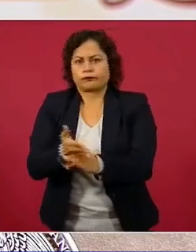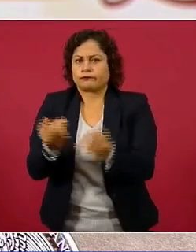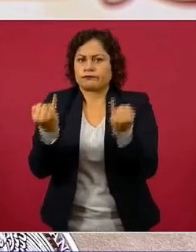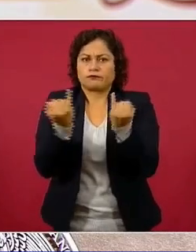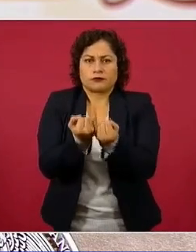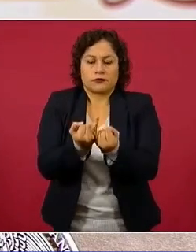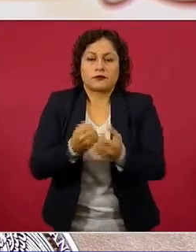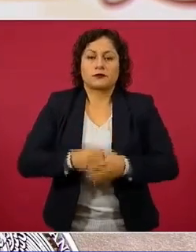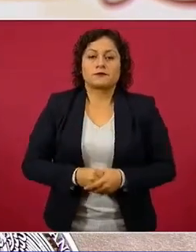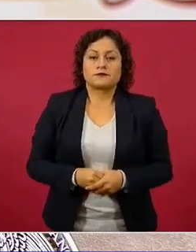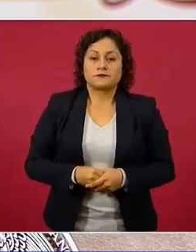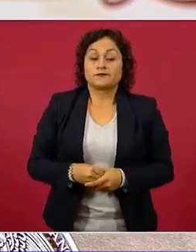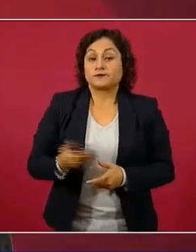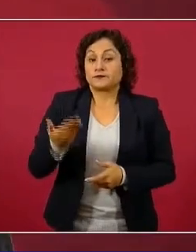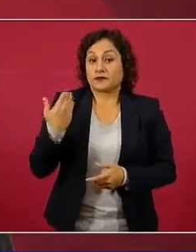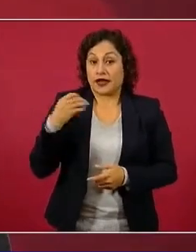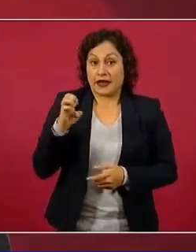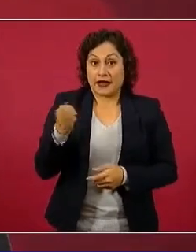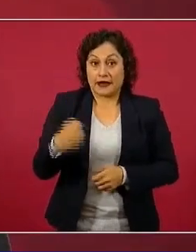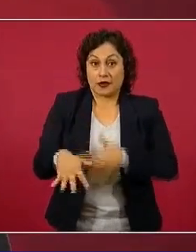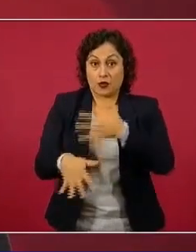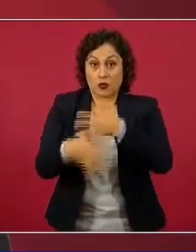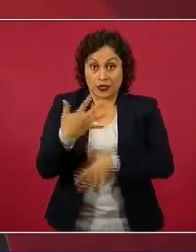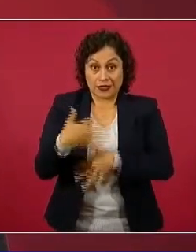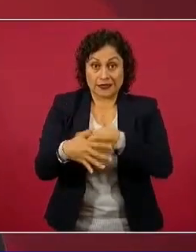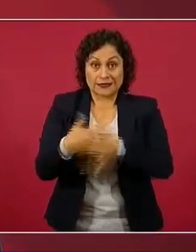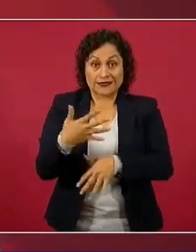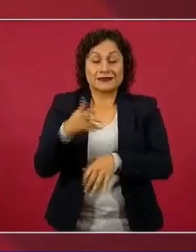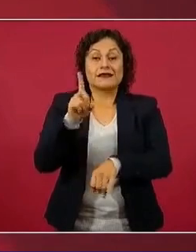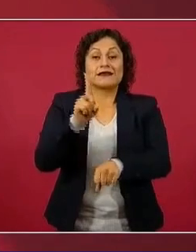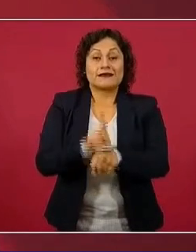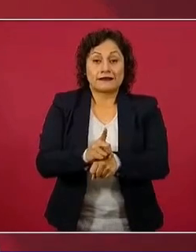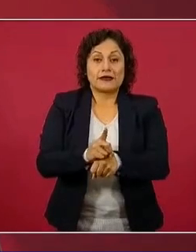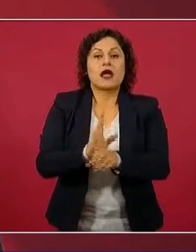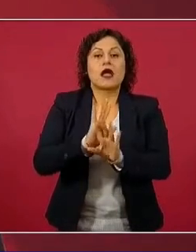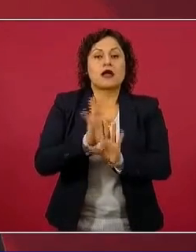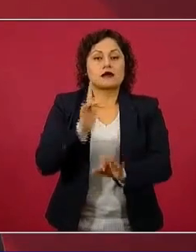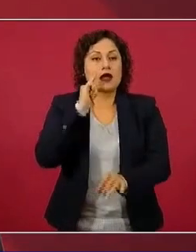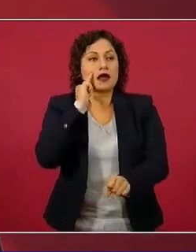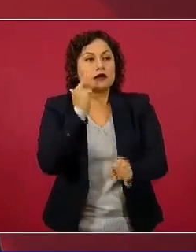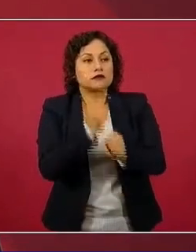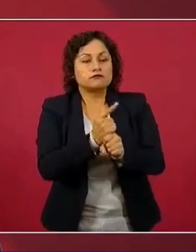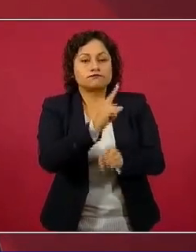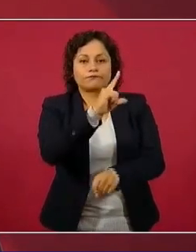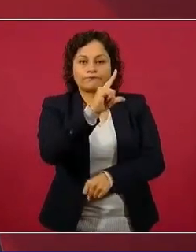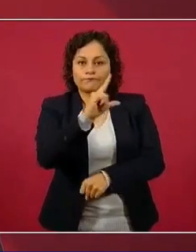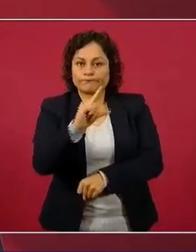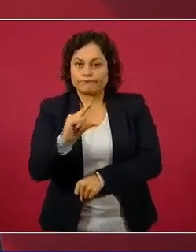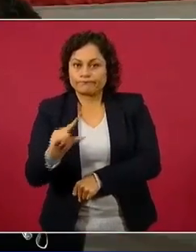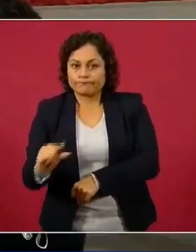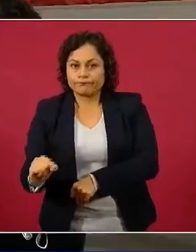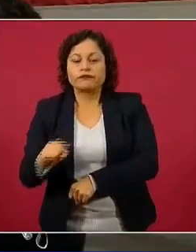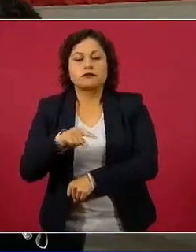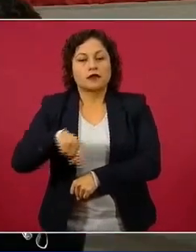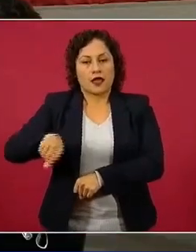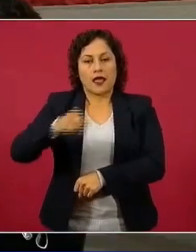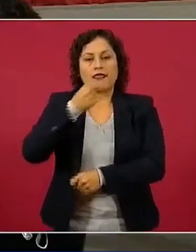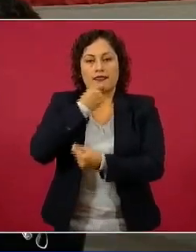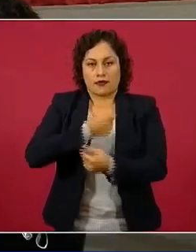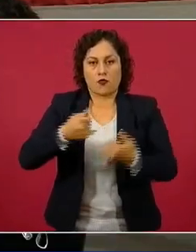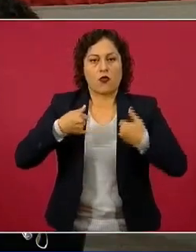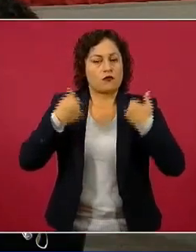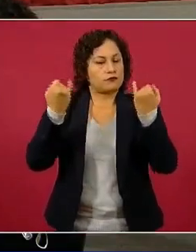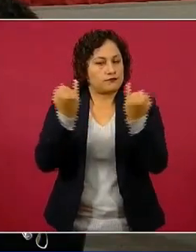y desde el 15 de enero ya se encuentra en la misma tendencia de reducción también en esta edad y de manera